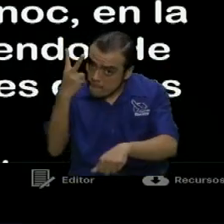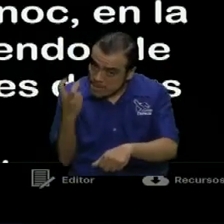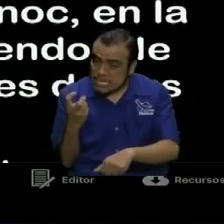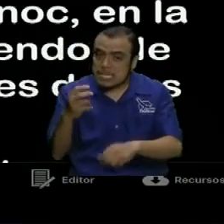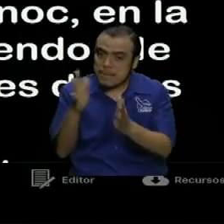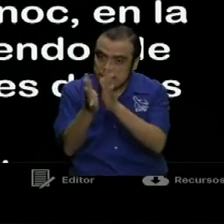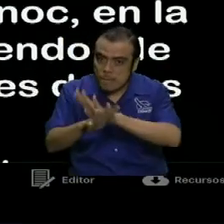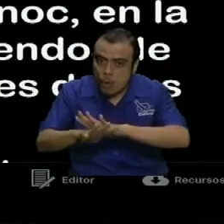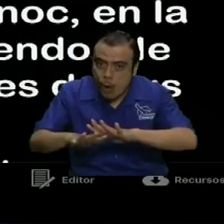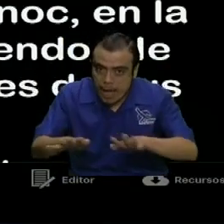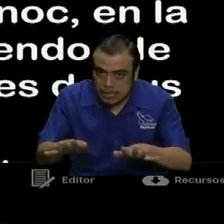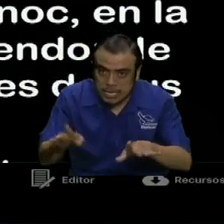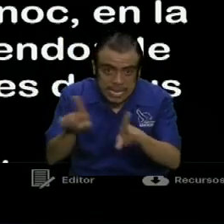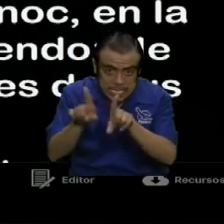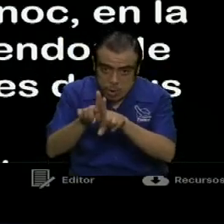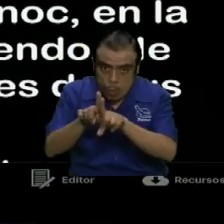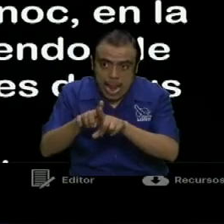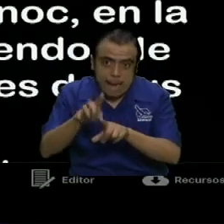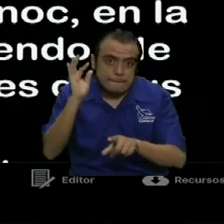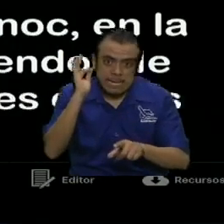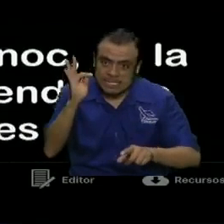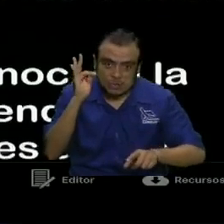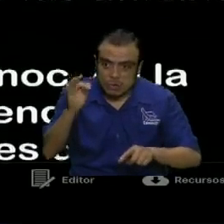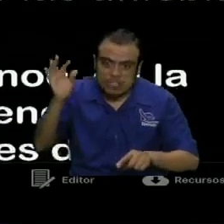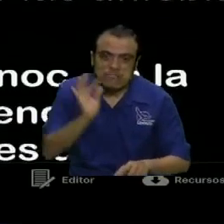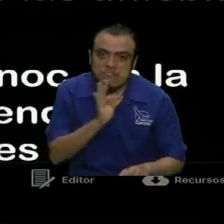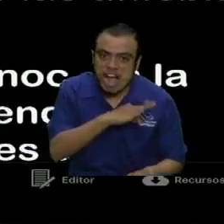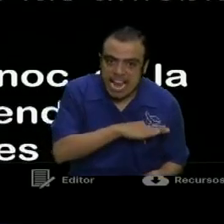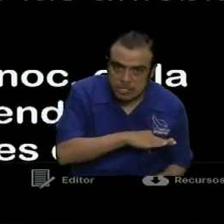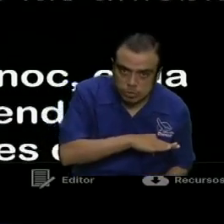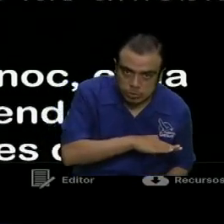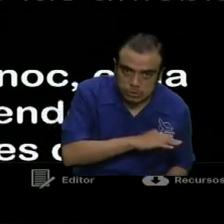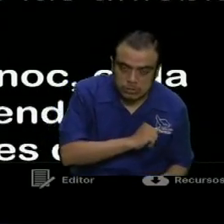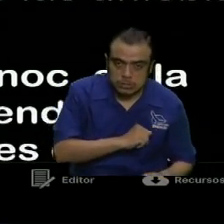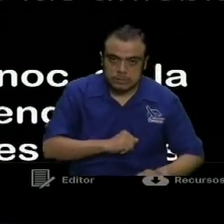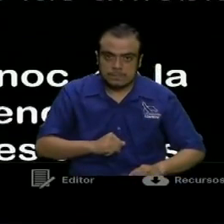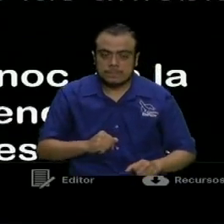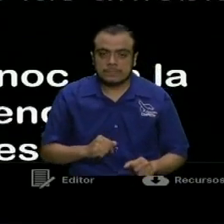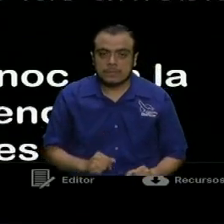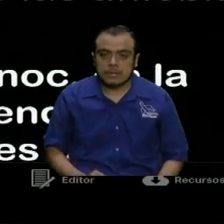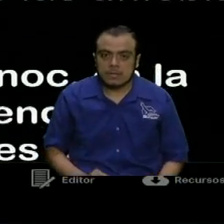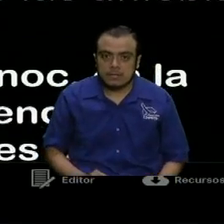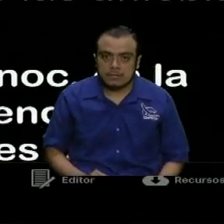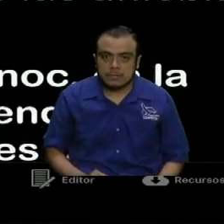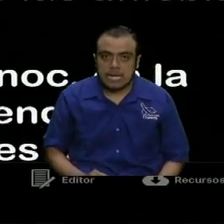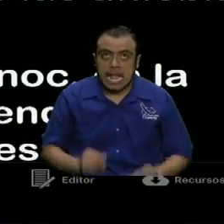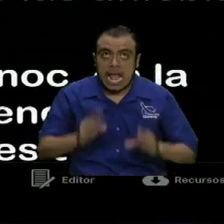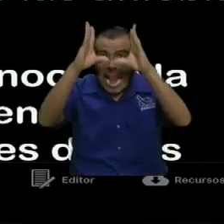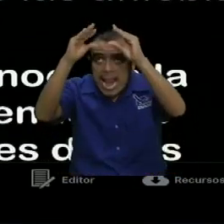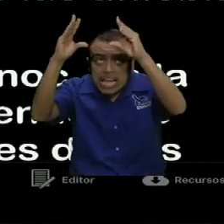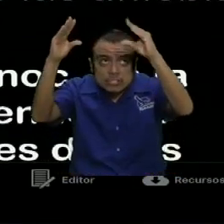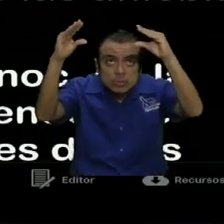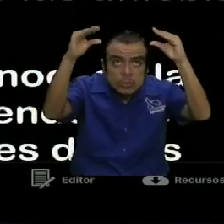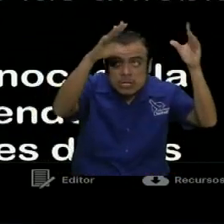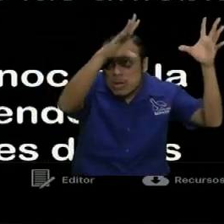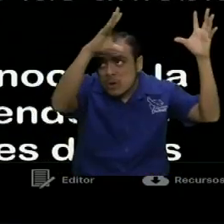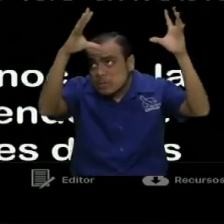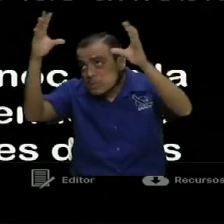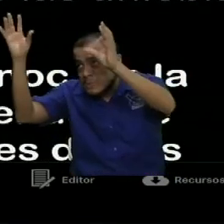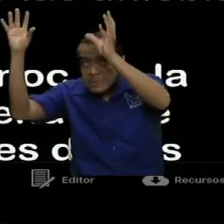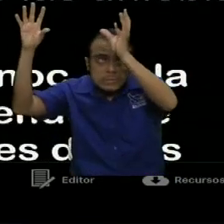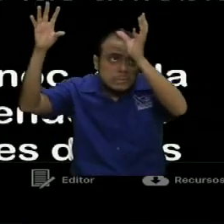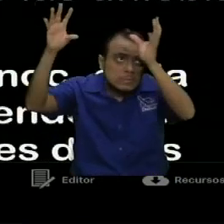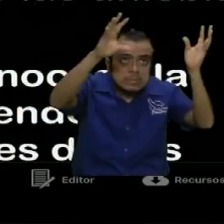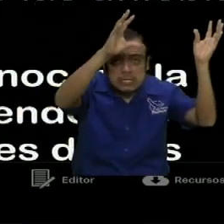desarraigados, son los falsos pastores. Entonces, las olas, perdón, perdón, las nubes, las